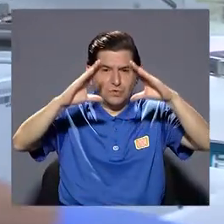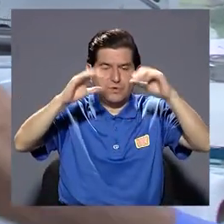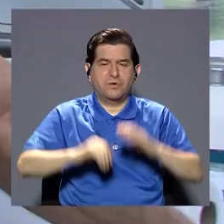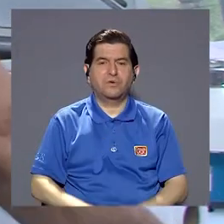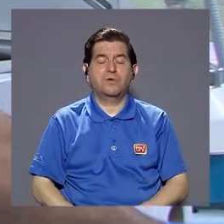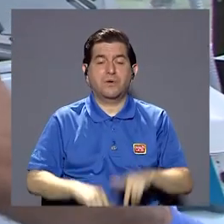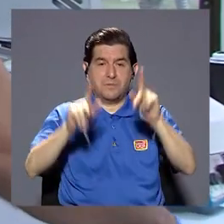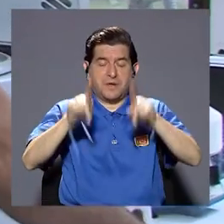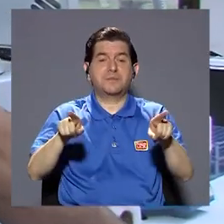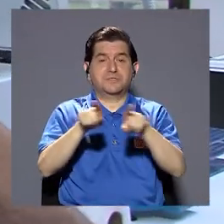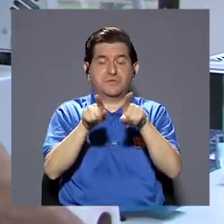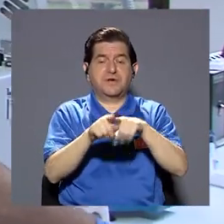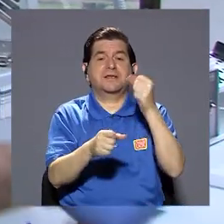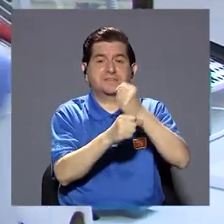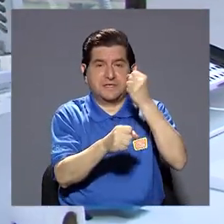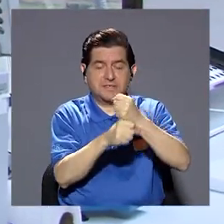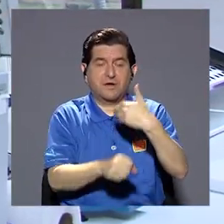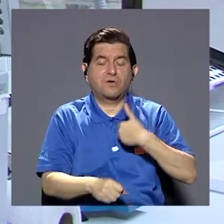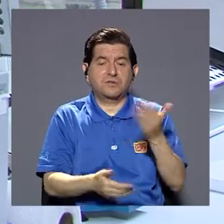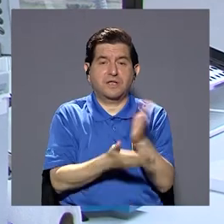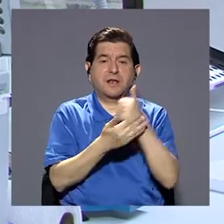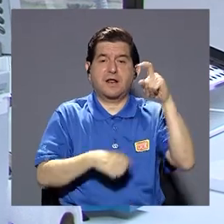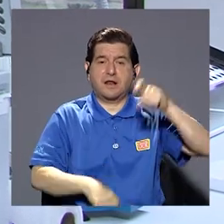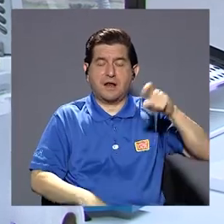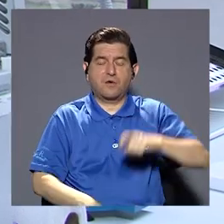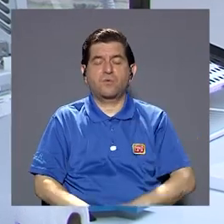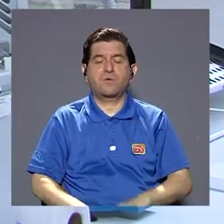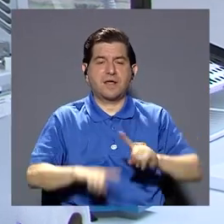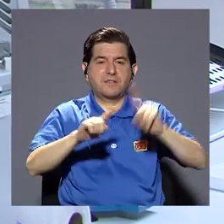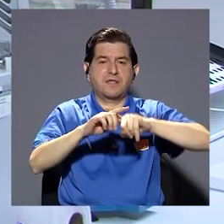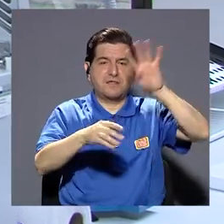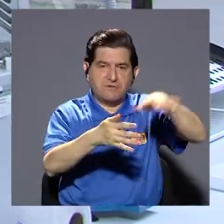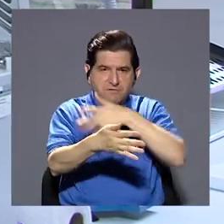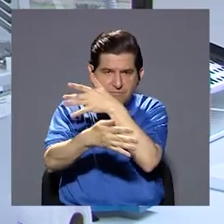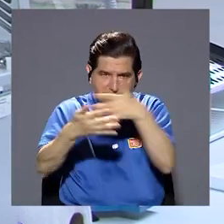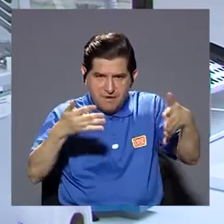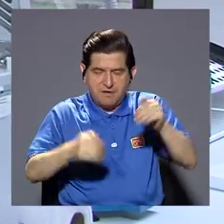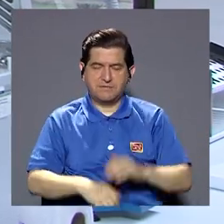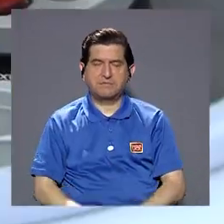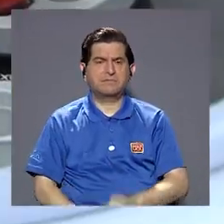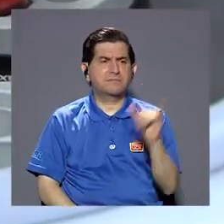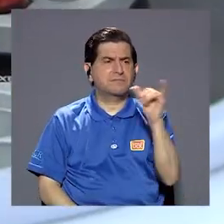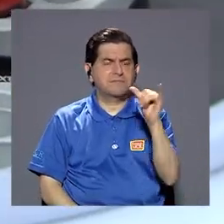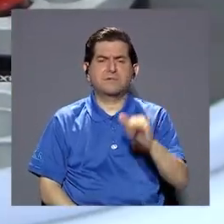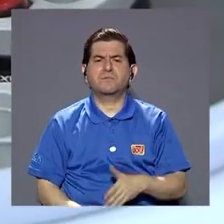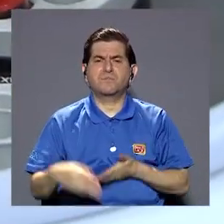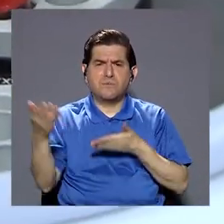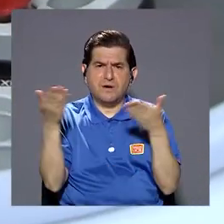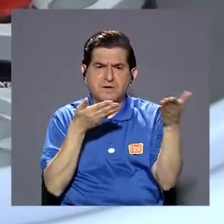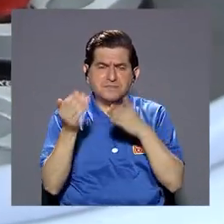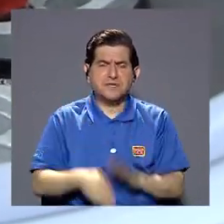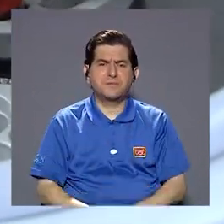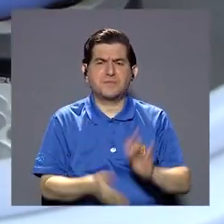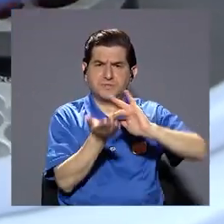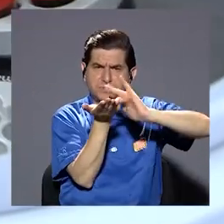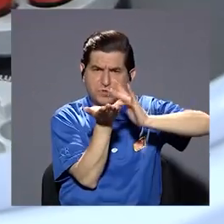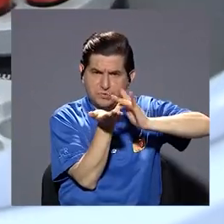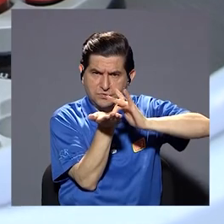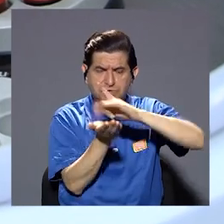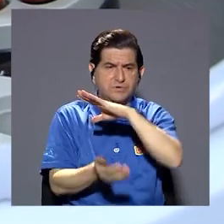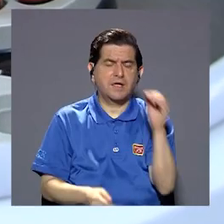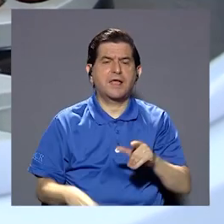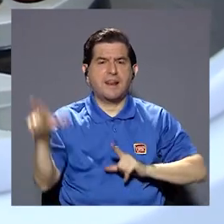para la atención de los usuarios que trabajan o que tienen alguna necesidad de horarios diferenciados también tenemos lo que es servicios de